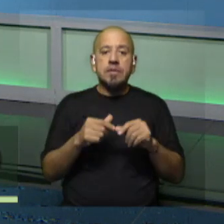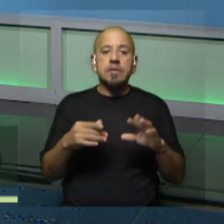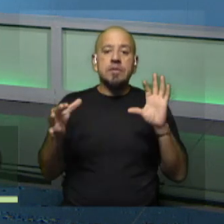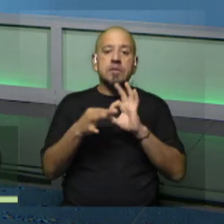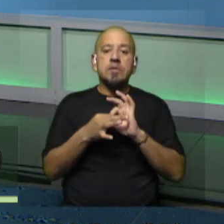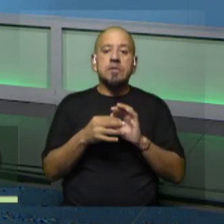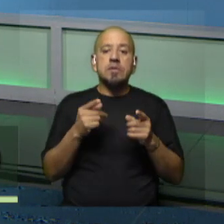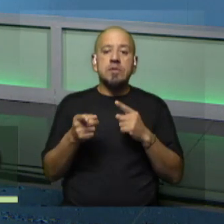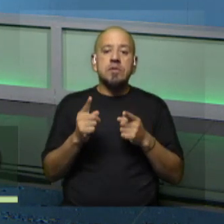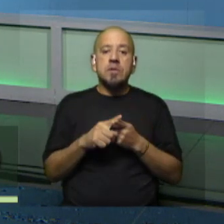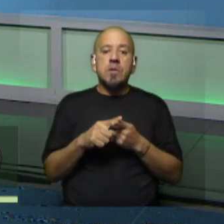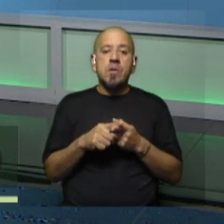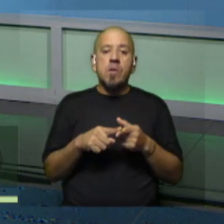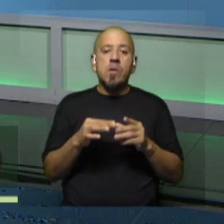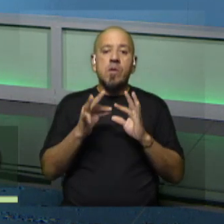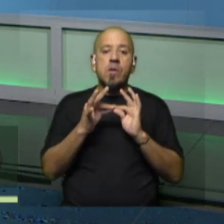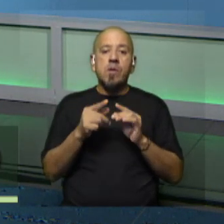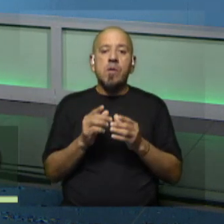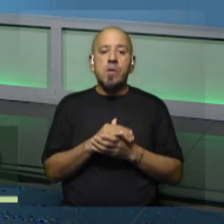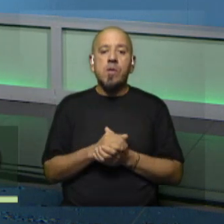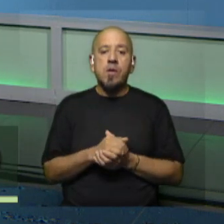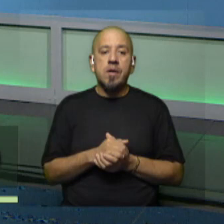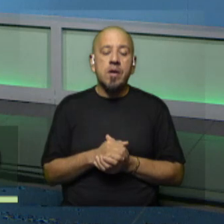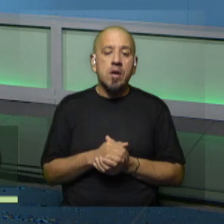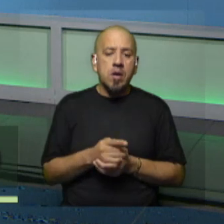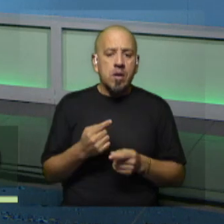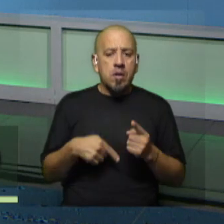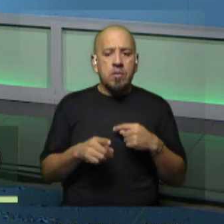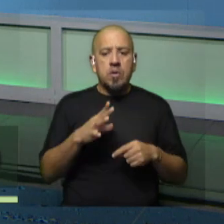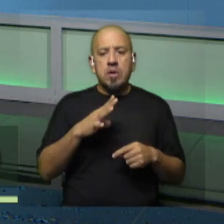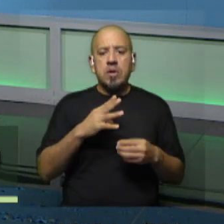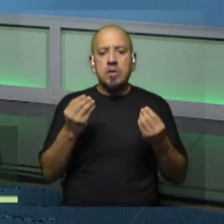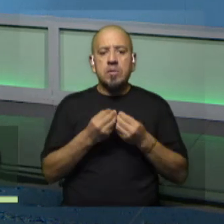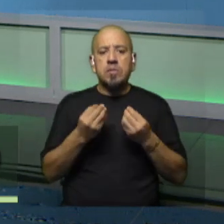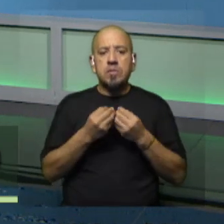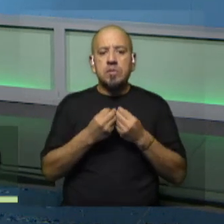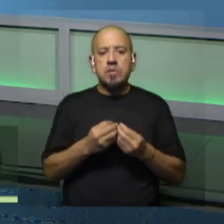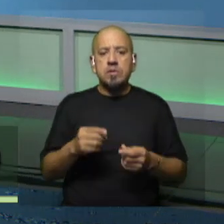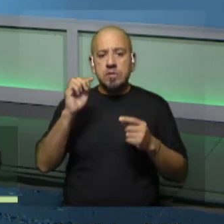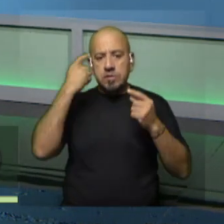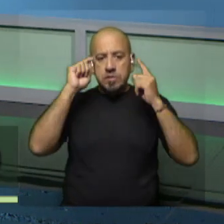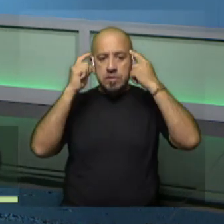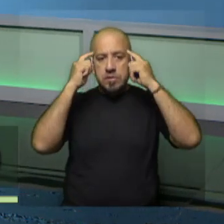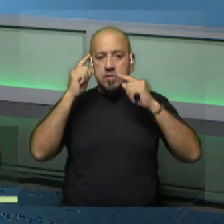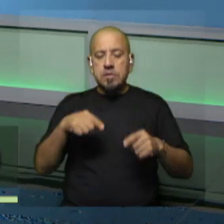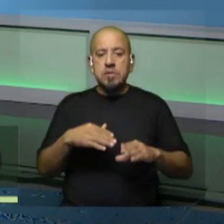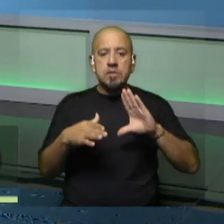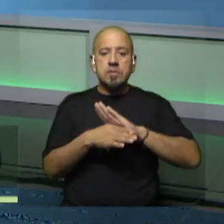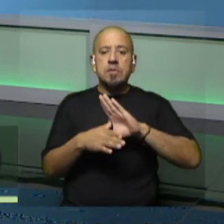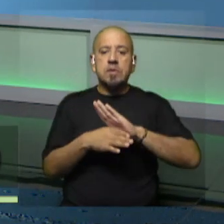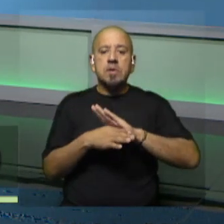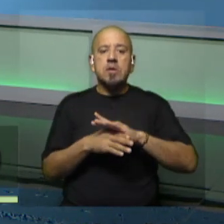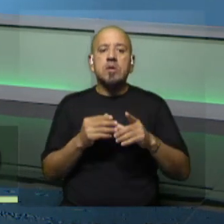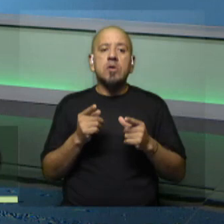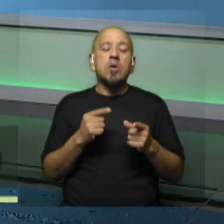desde las intérpretes con esta línea. Pero, como les decíamos al inicio, hay muchas iniciativas que tienen desde el Ministerio de Desarrollo Social para